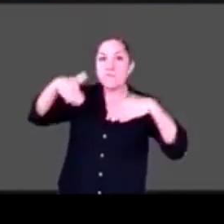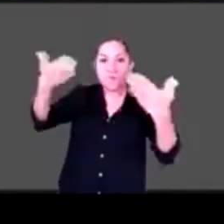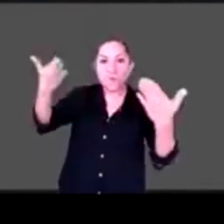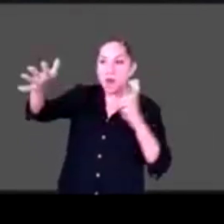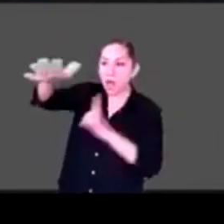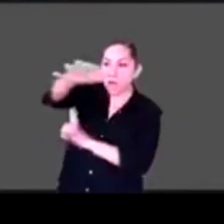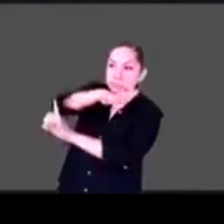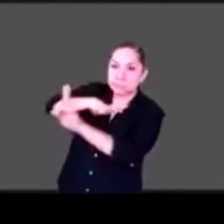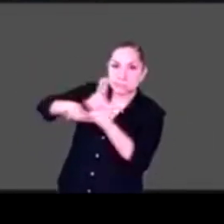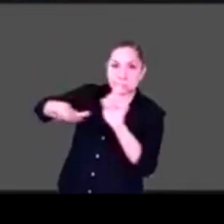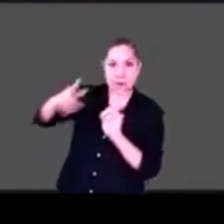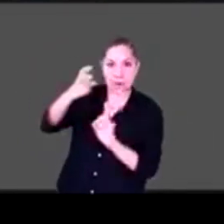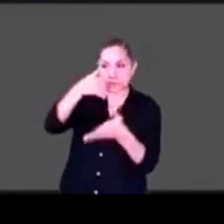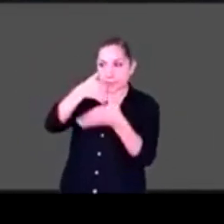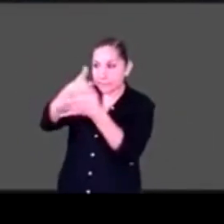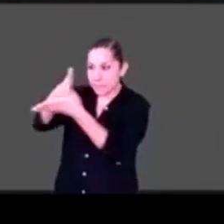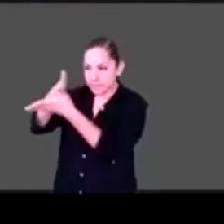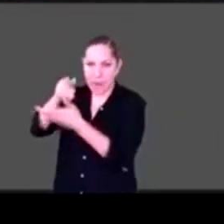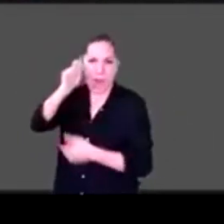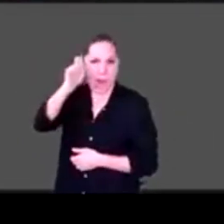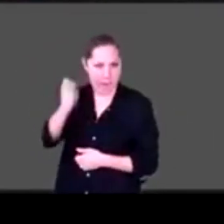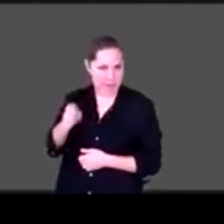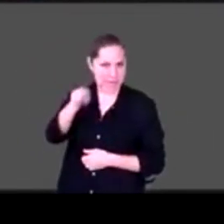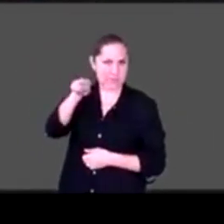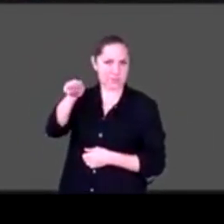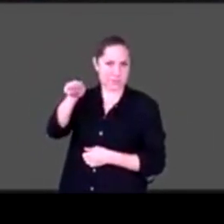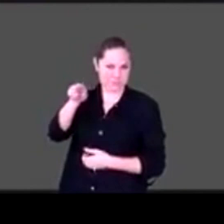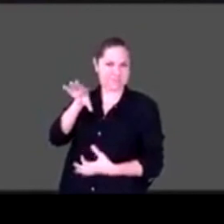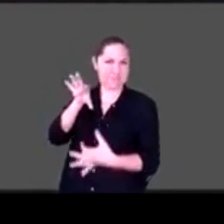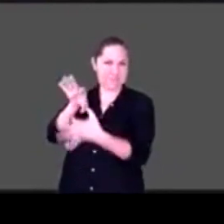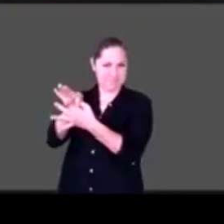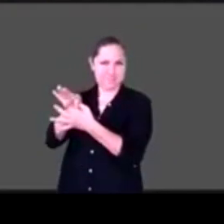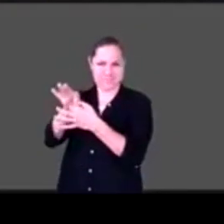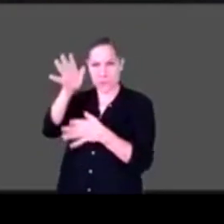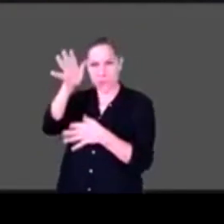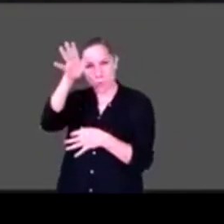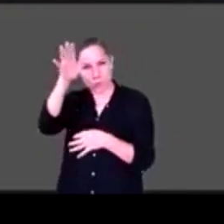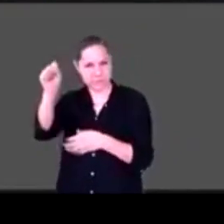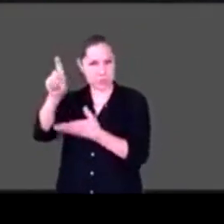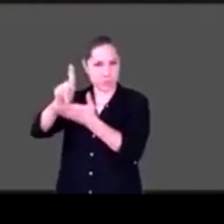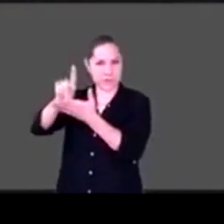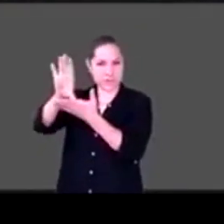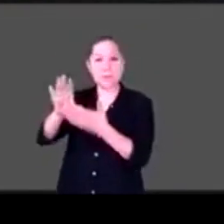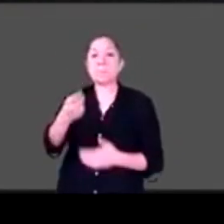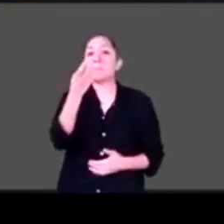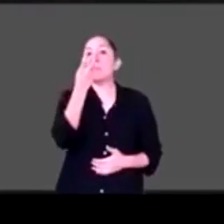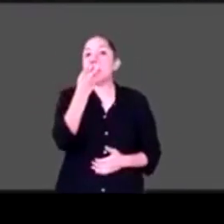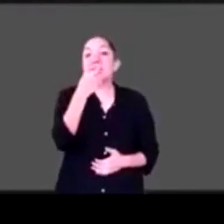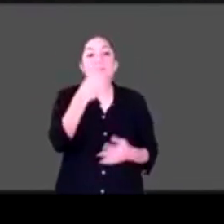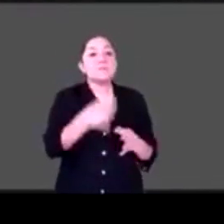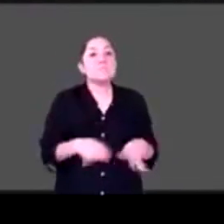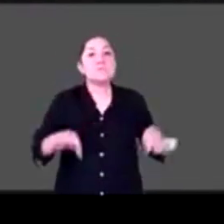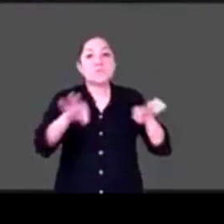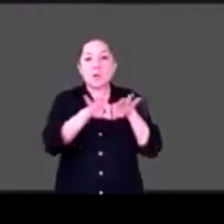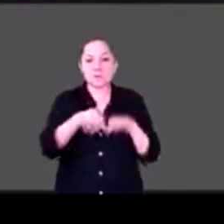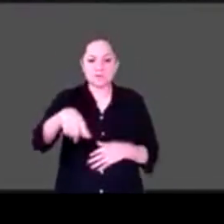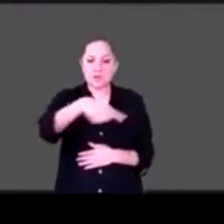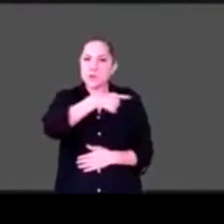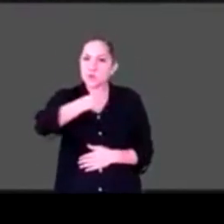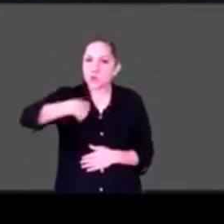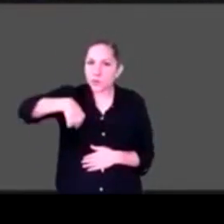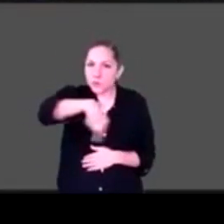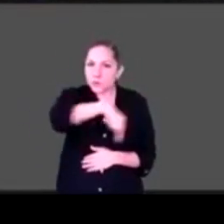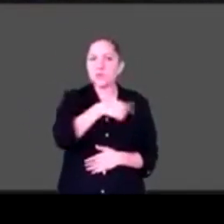Y esa felicidad significa, implica más bien, la preparación que nos dan nuestros